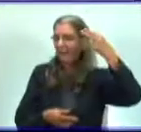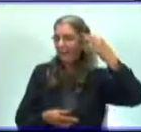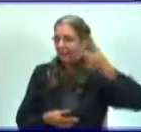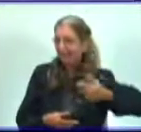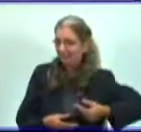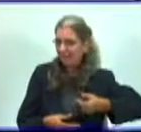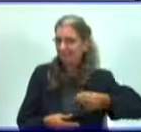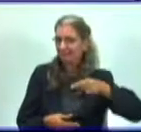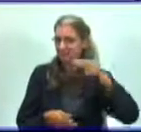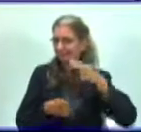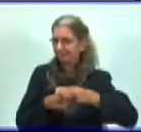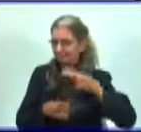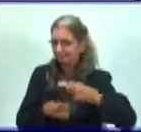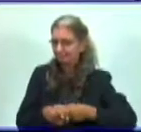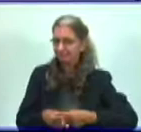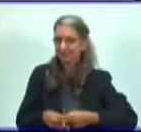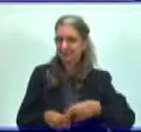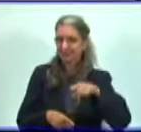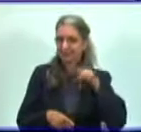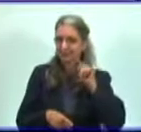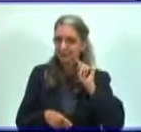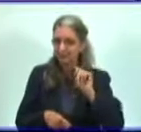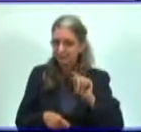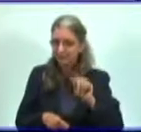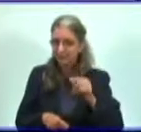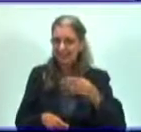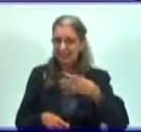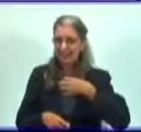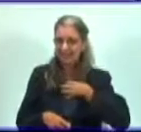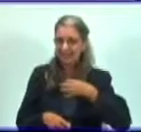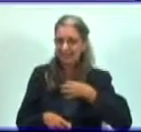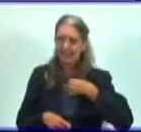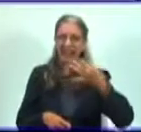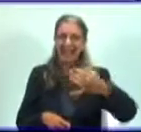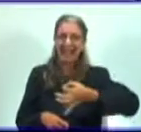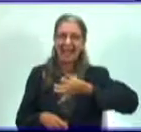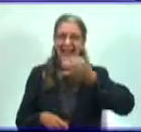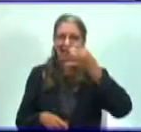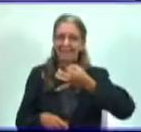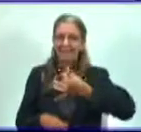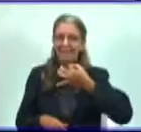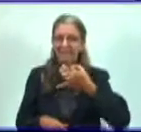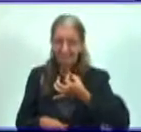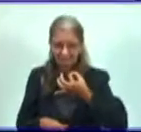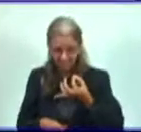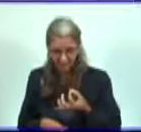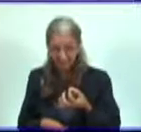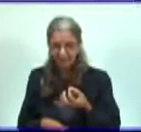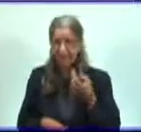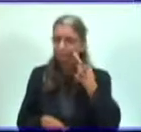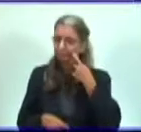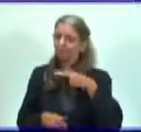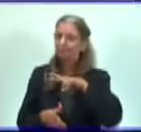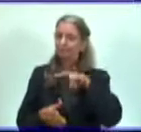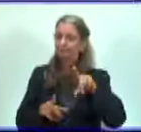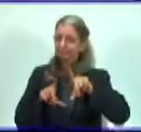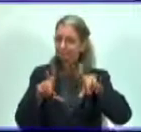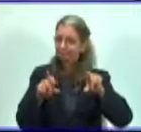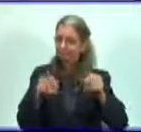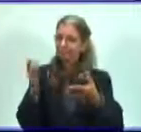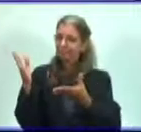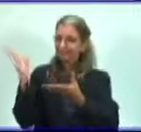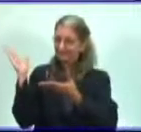te mencioné que tenemos que ser capaces de ejemplificar. Pues bien, observa en la